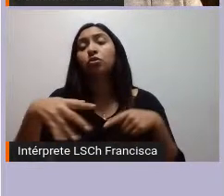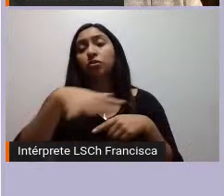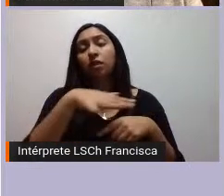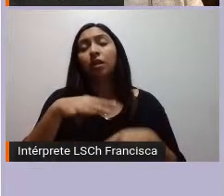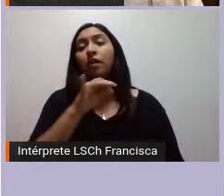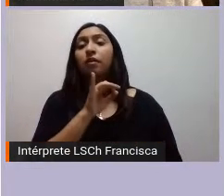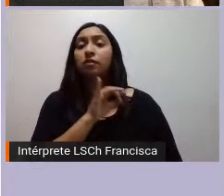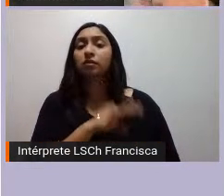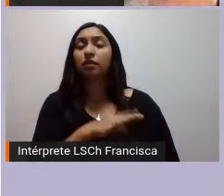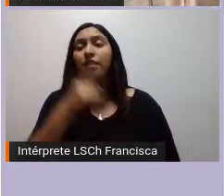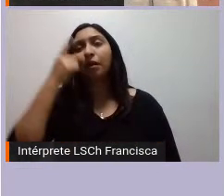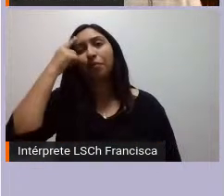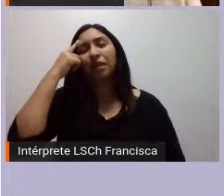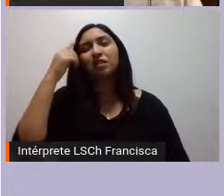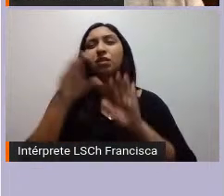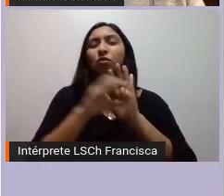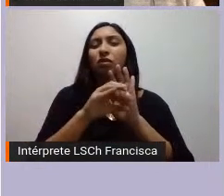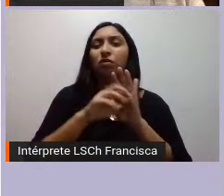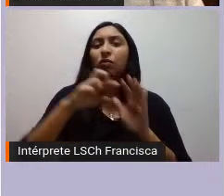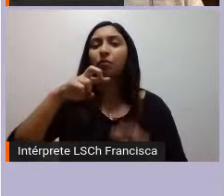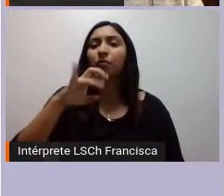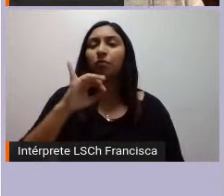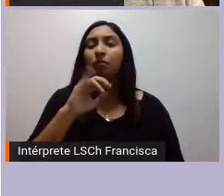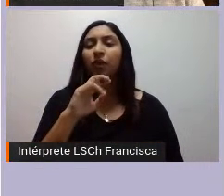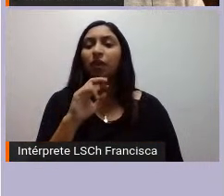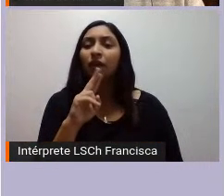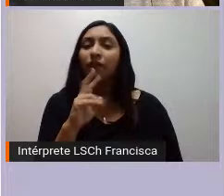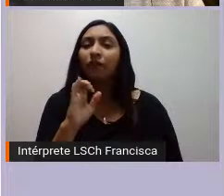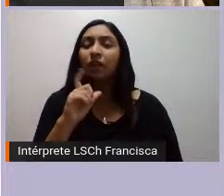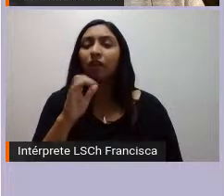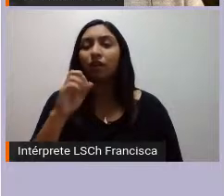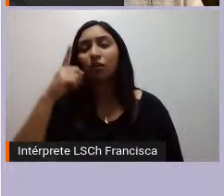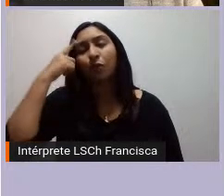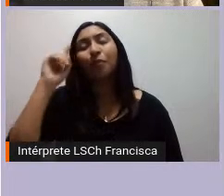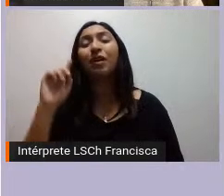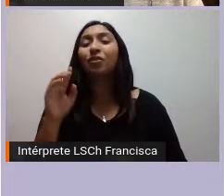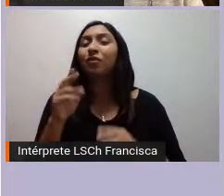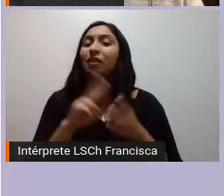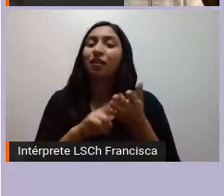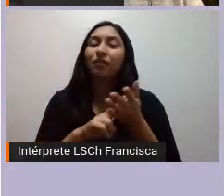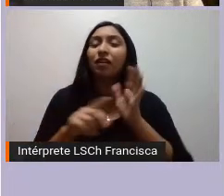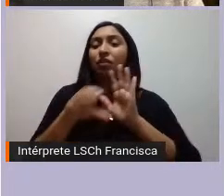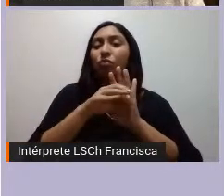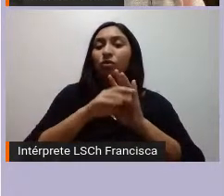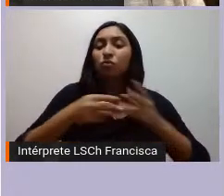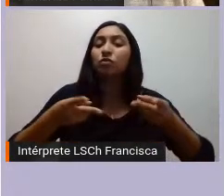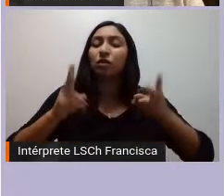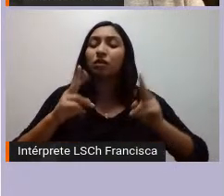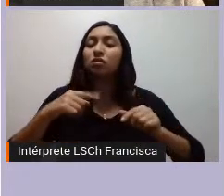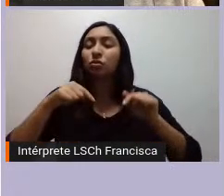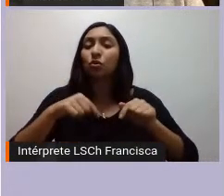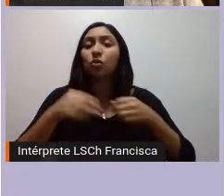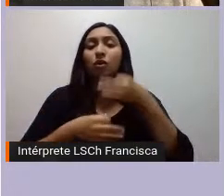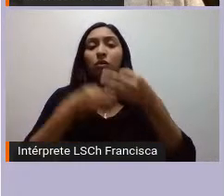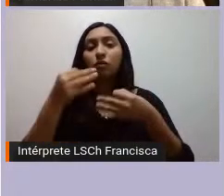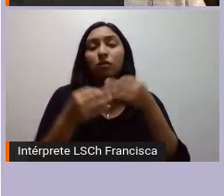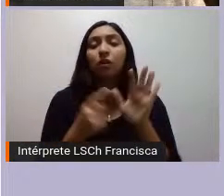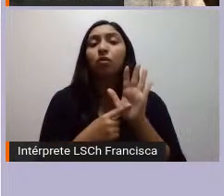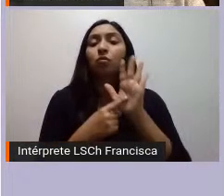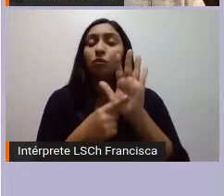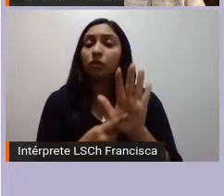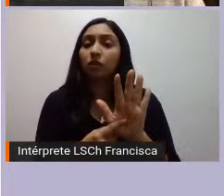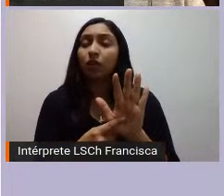privilegio cuando es una constitución de derechos como lo he tratado de ir narrando acá y mostrando con fuentes